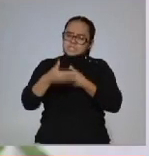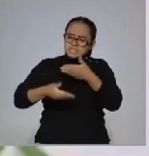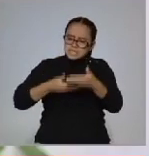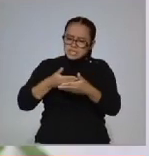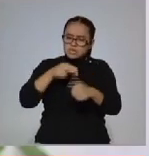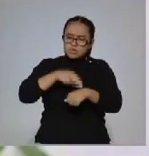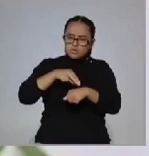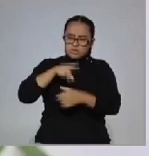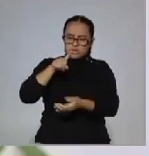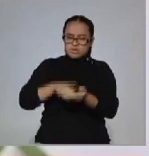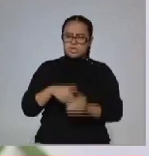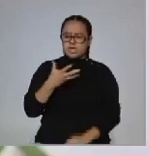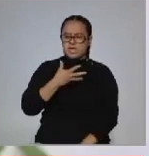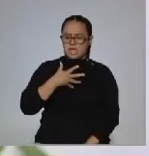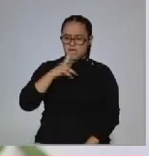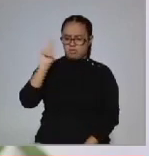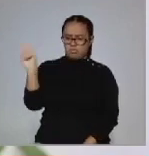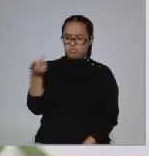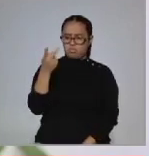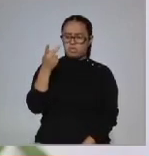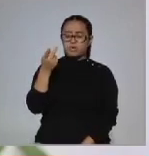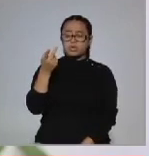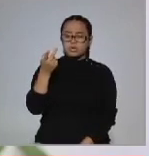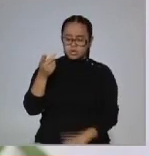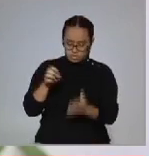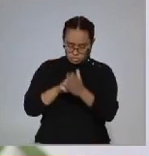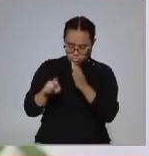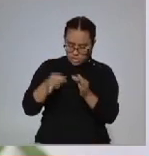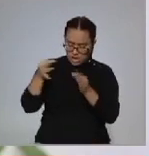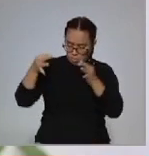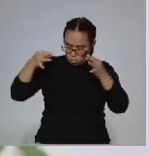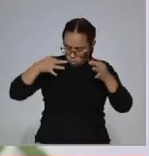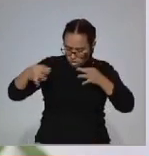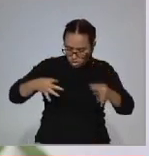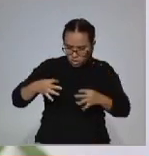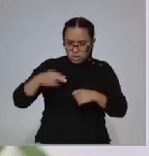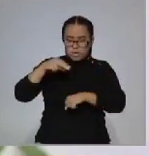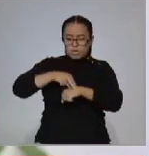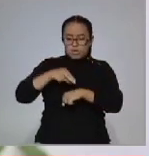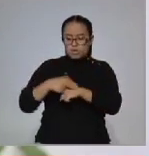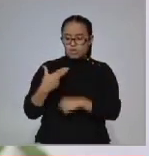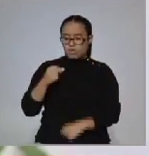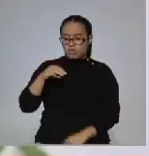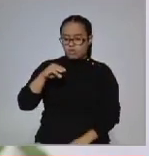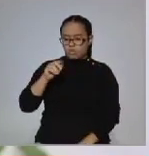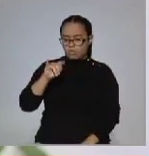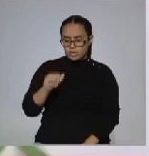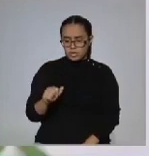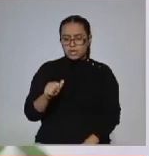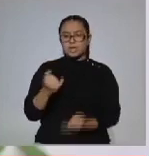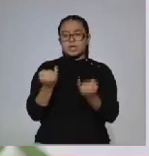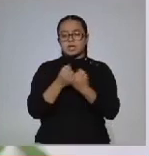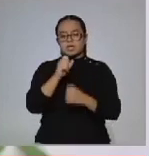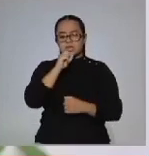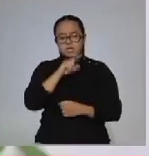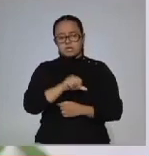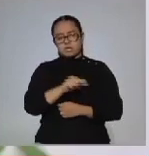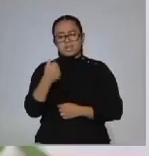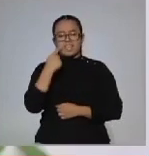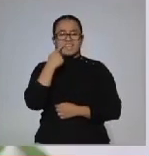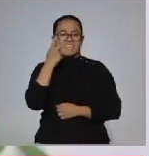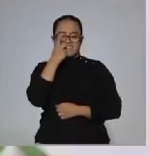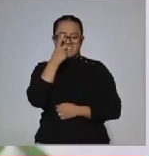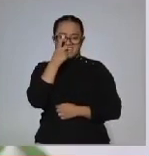servicios médicos que ofrecemos al interior de nuestra escuela, como acupuntura, las consultas homeopáticas, las consultas odontológicas.